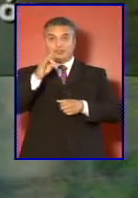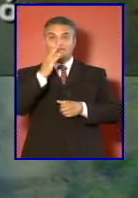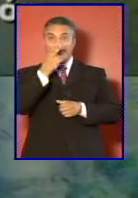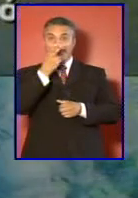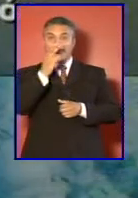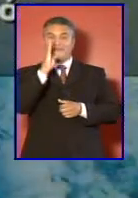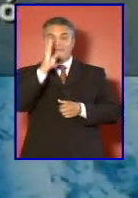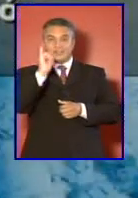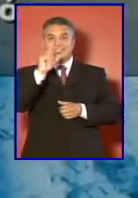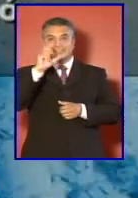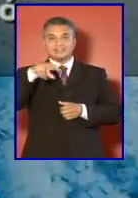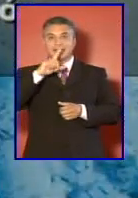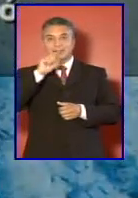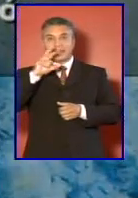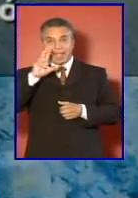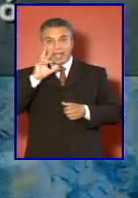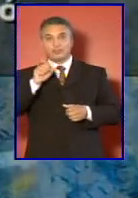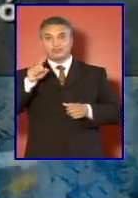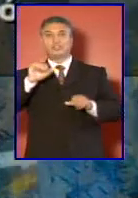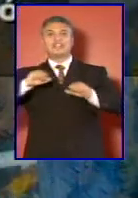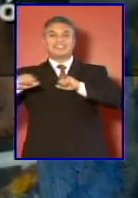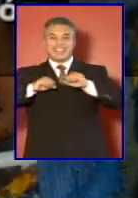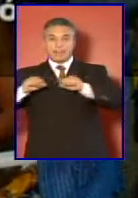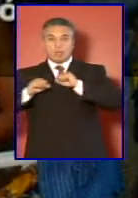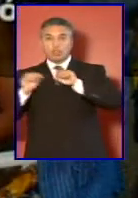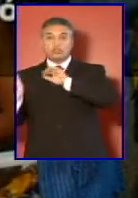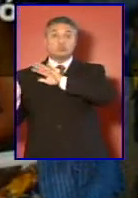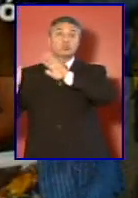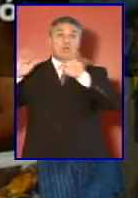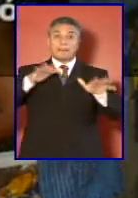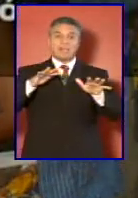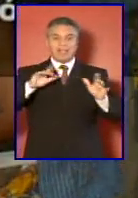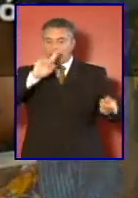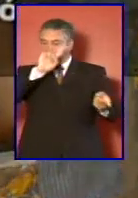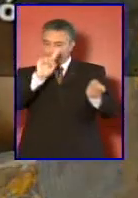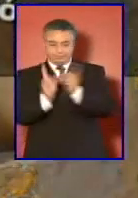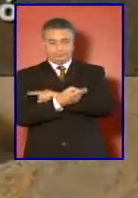el terremoto y el tsunami alteraron la agenda